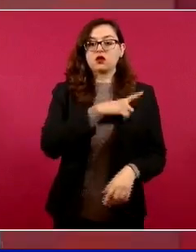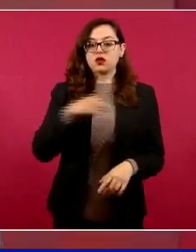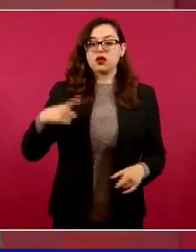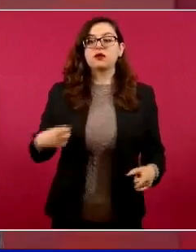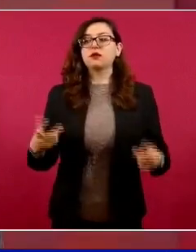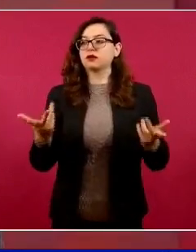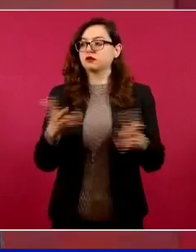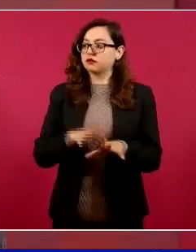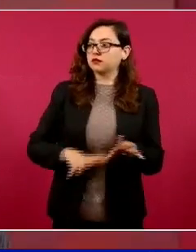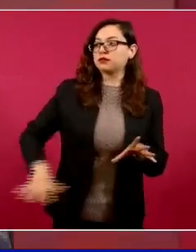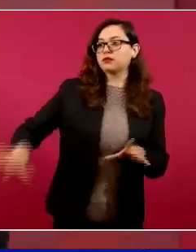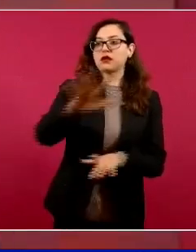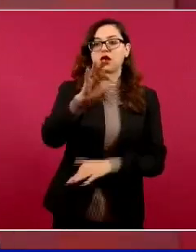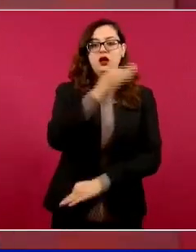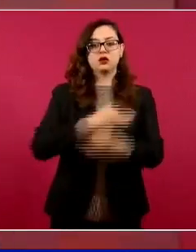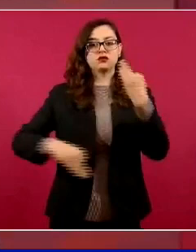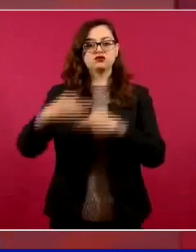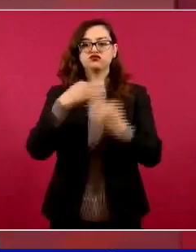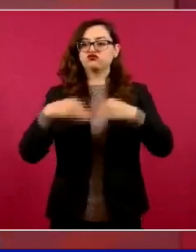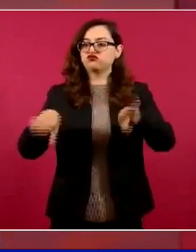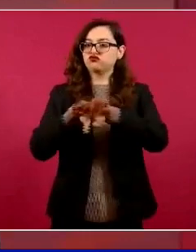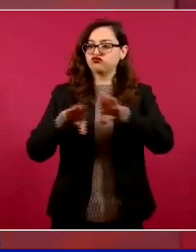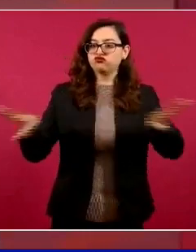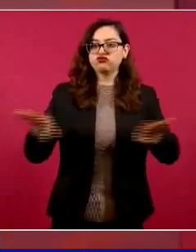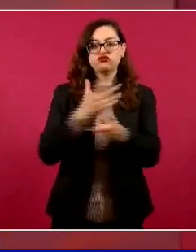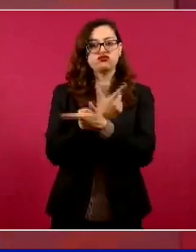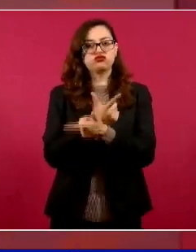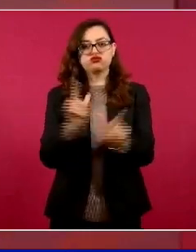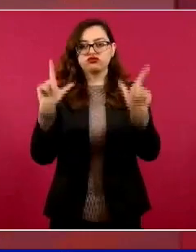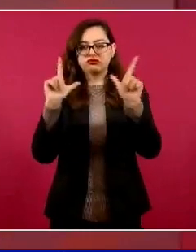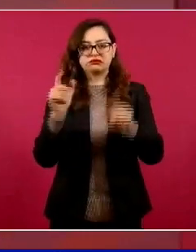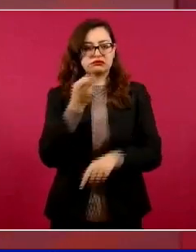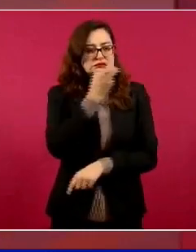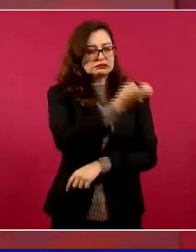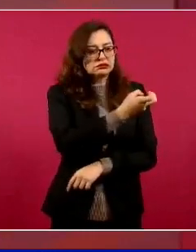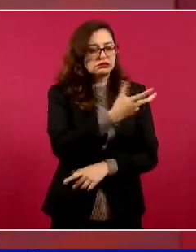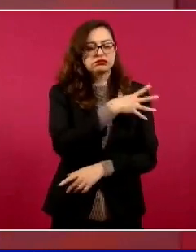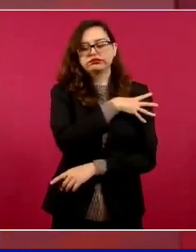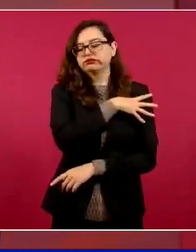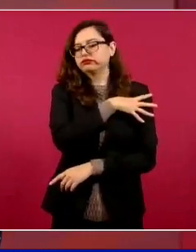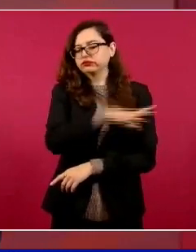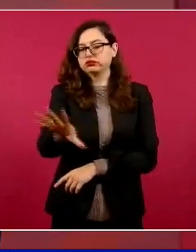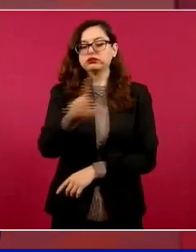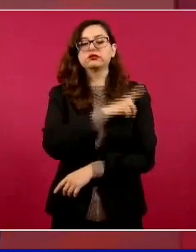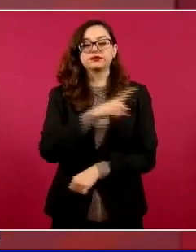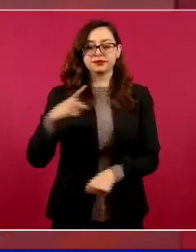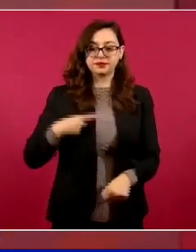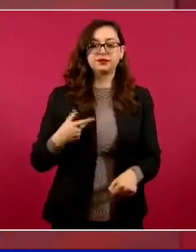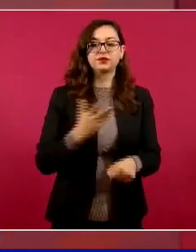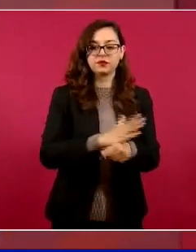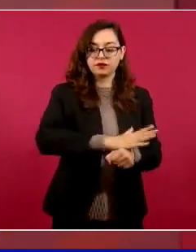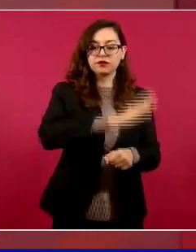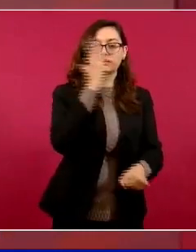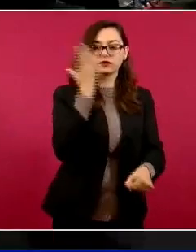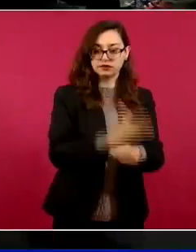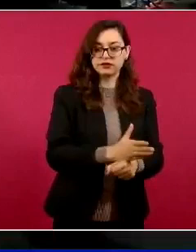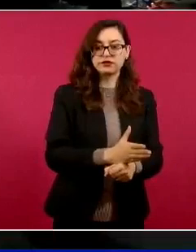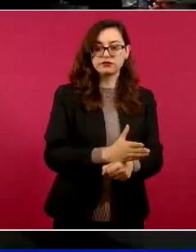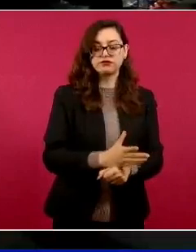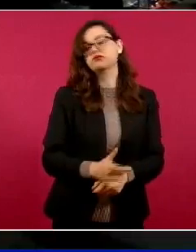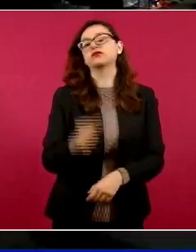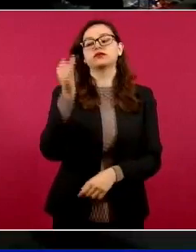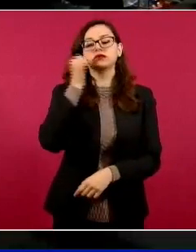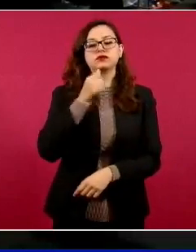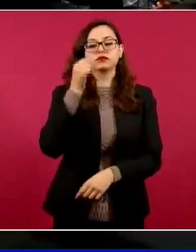y reprobamos estos actos y se castigan en todos los